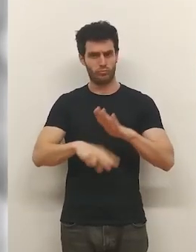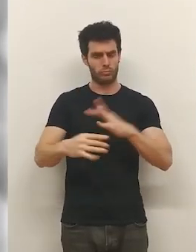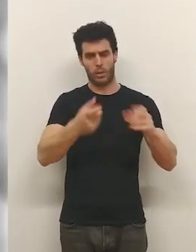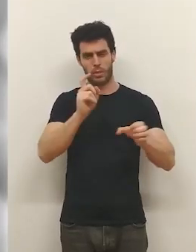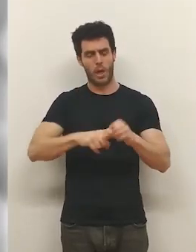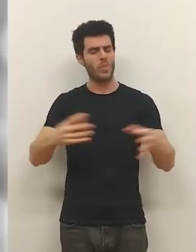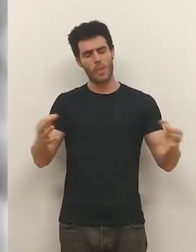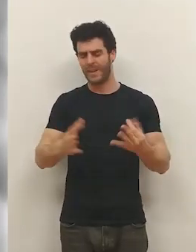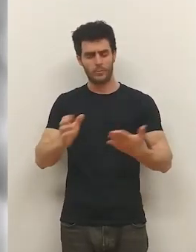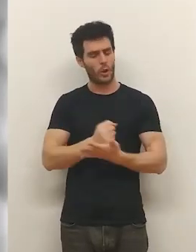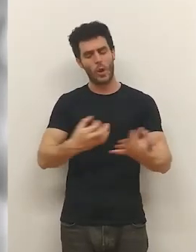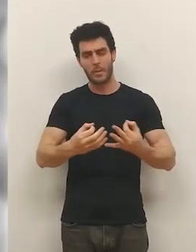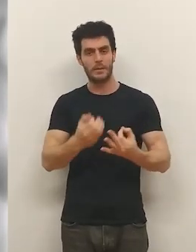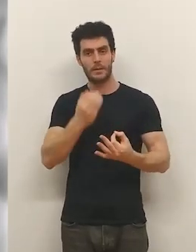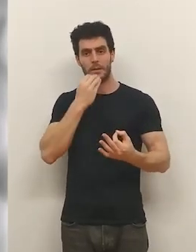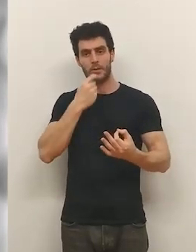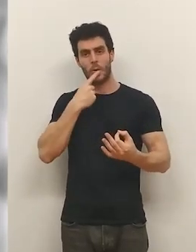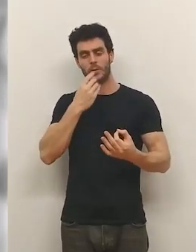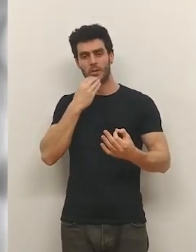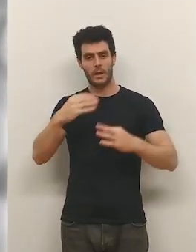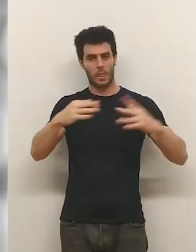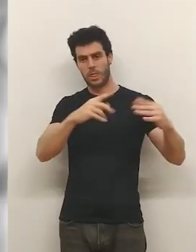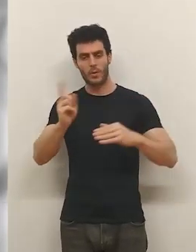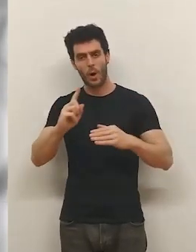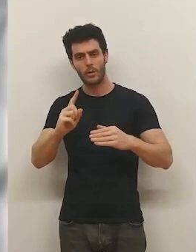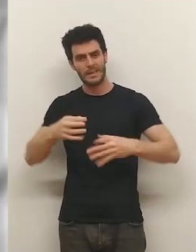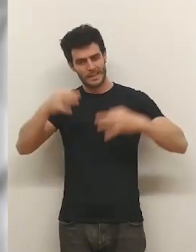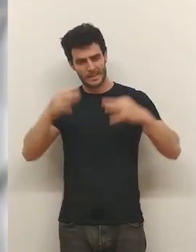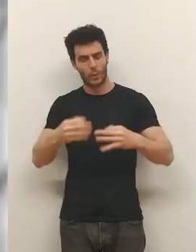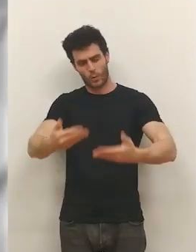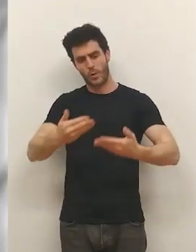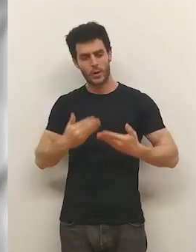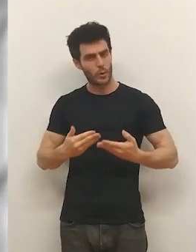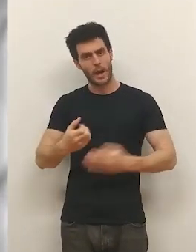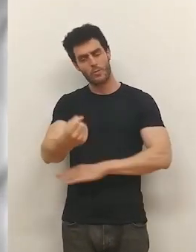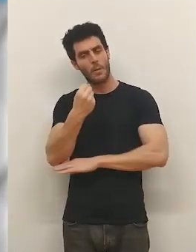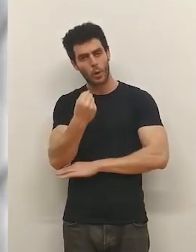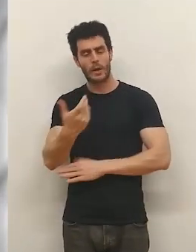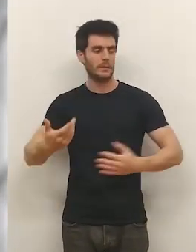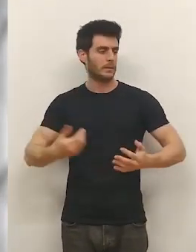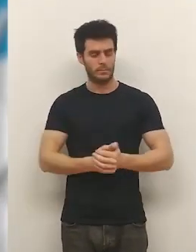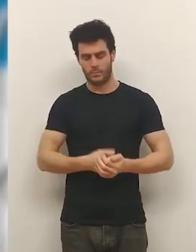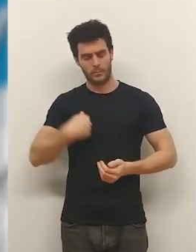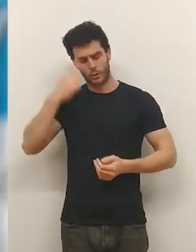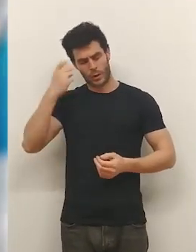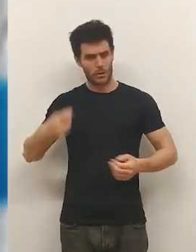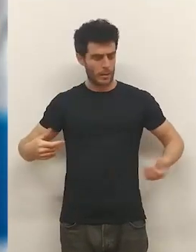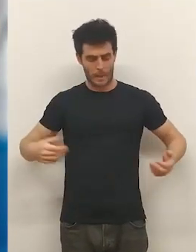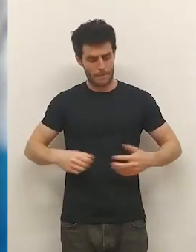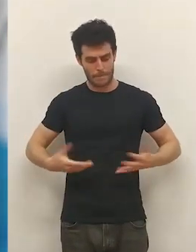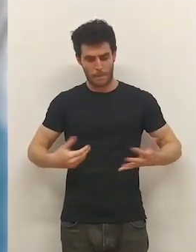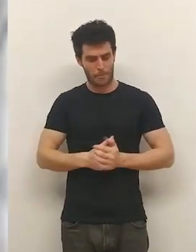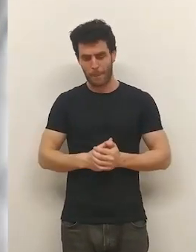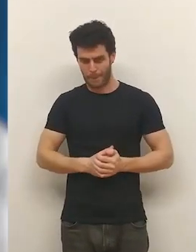estar. Pero bueno, yo les digo que si no están en el campo van a estar en la grada, nos van a ayudar, nos van a apoyar... ...y creo que